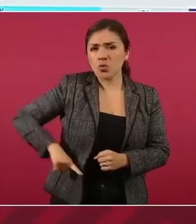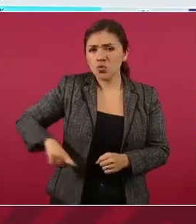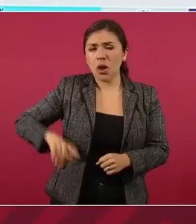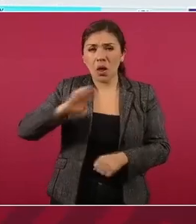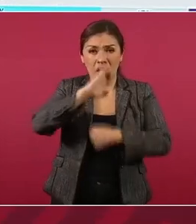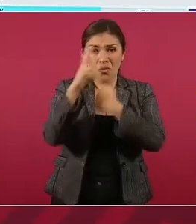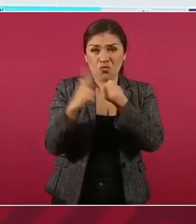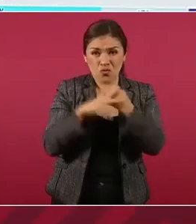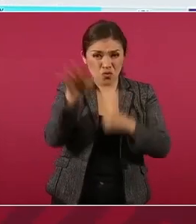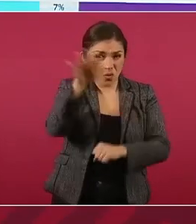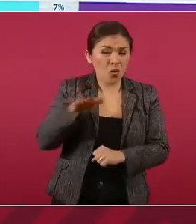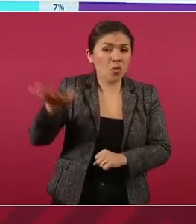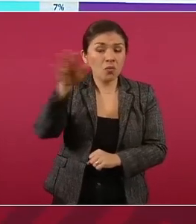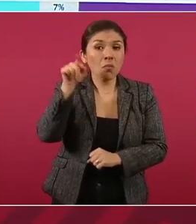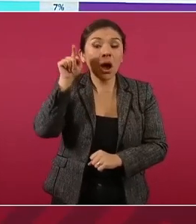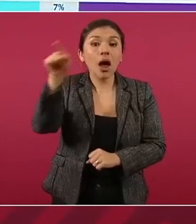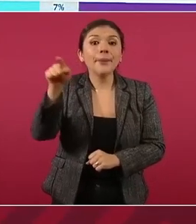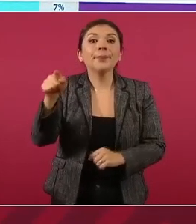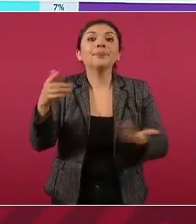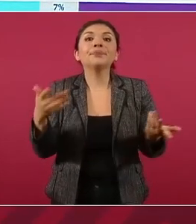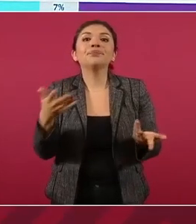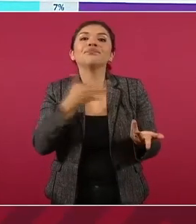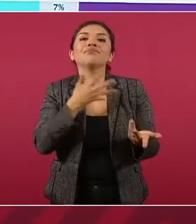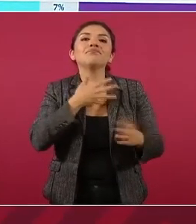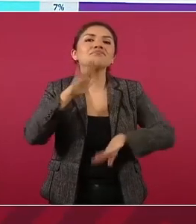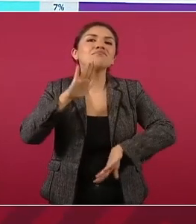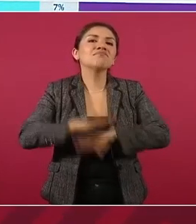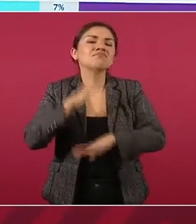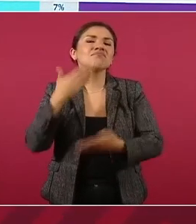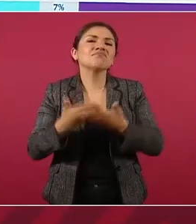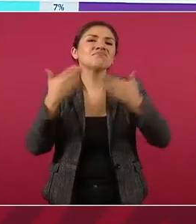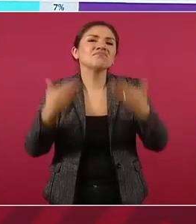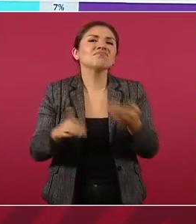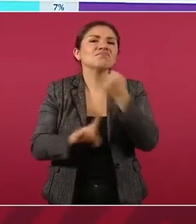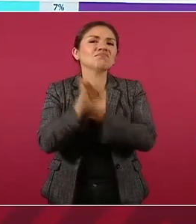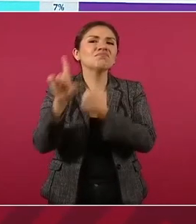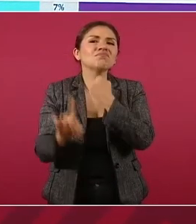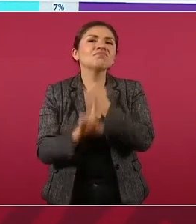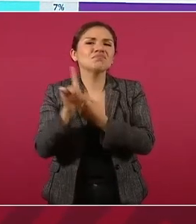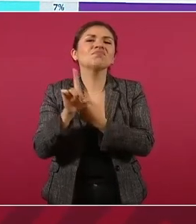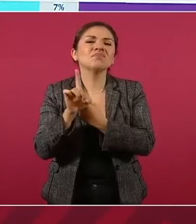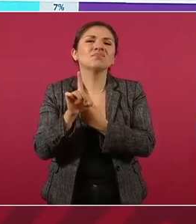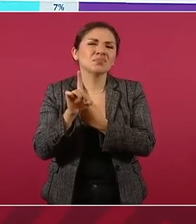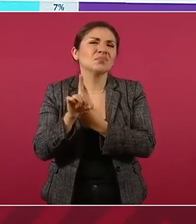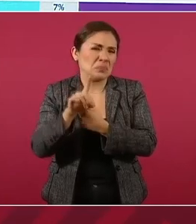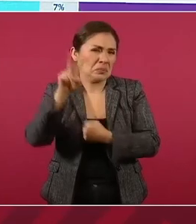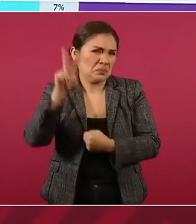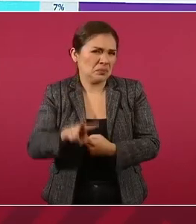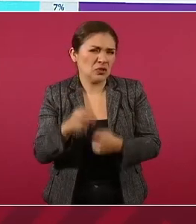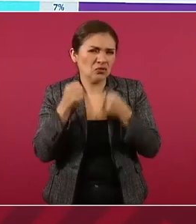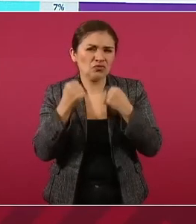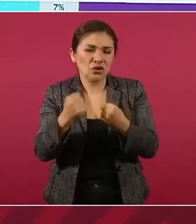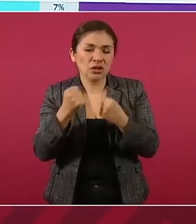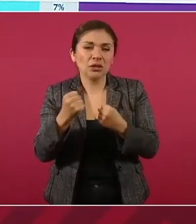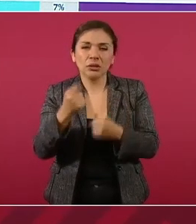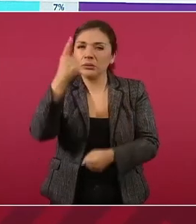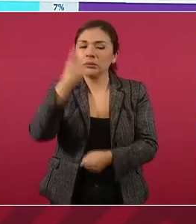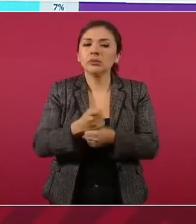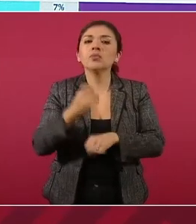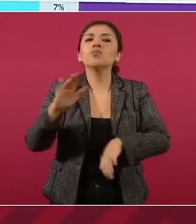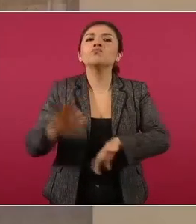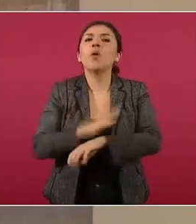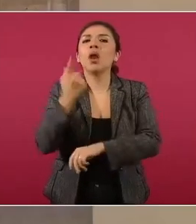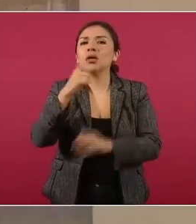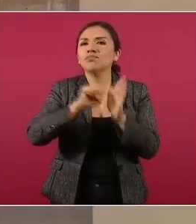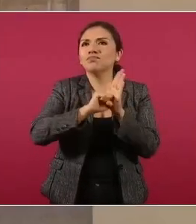están siendo afectados, muy afectados sobre todo por la